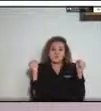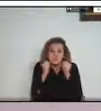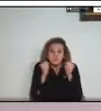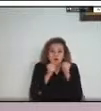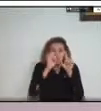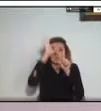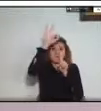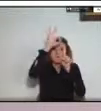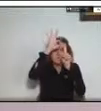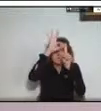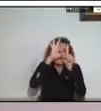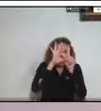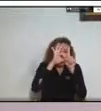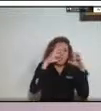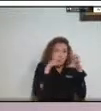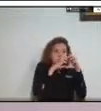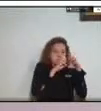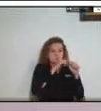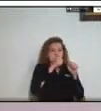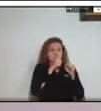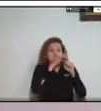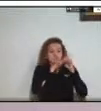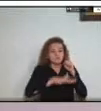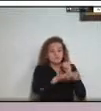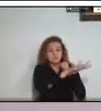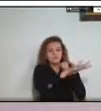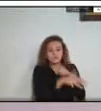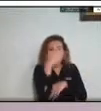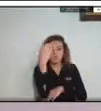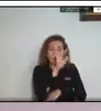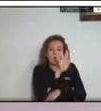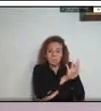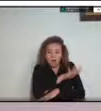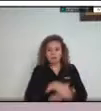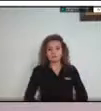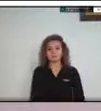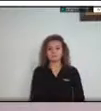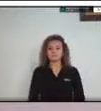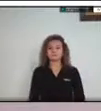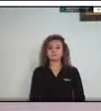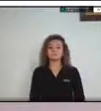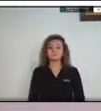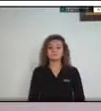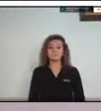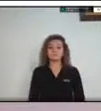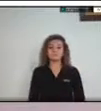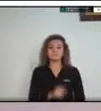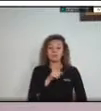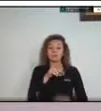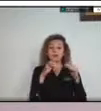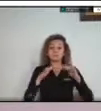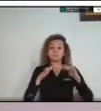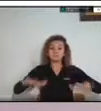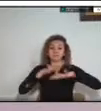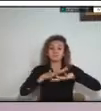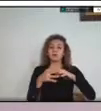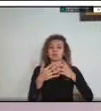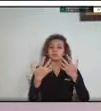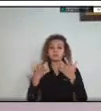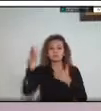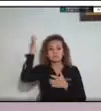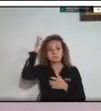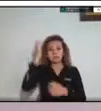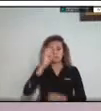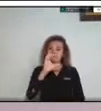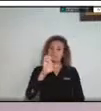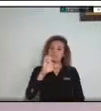fuertemente sobre esta zona del país. Estas fuertes precipitaciones sobre una ladera de origen sedimentario y con un fuerte metamortismo